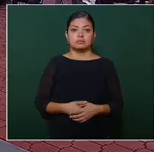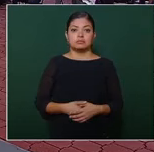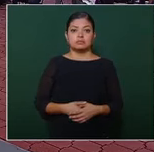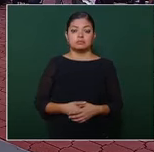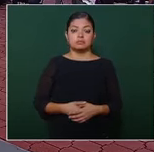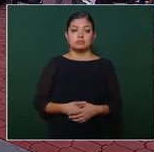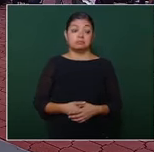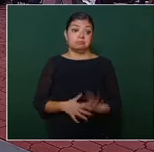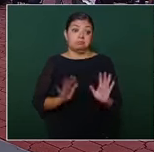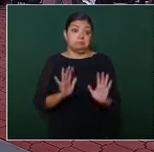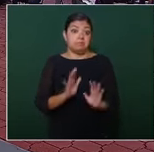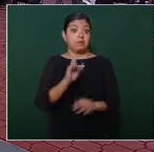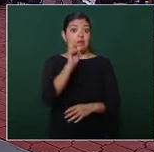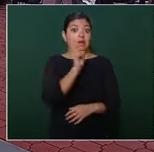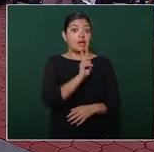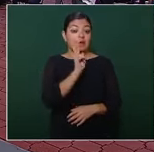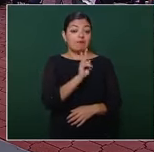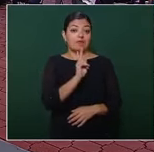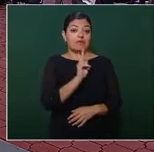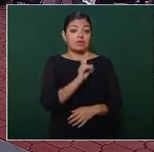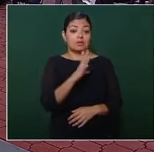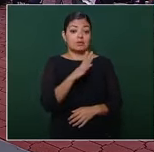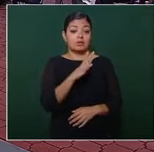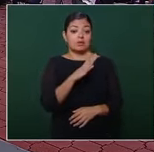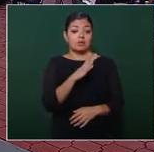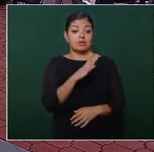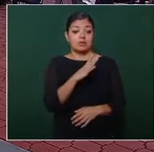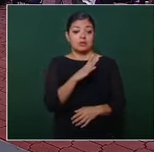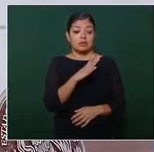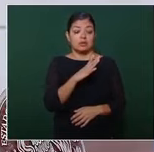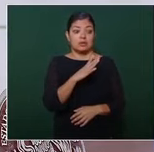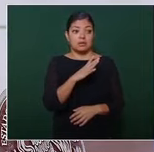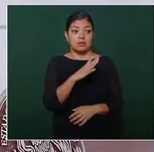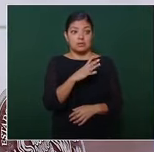a ver si está Marcelo cuando